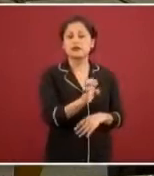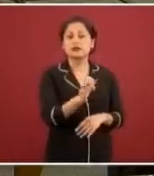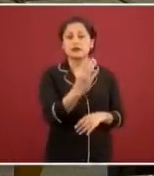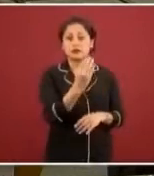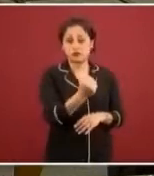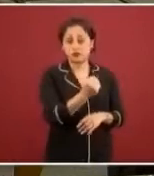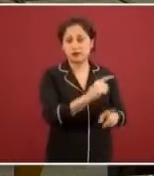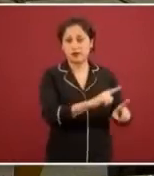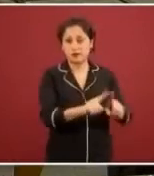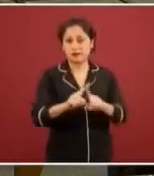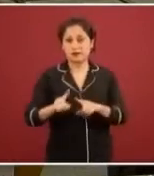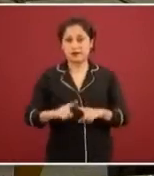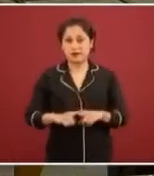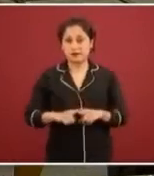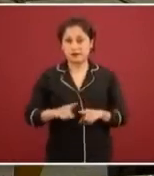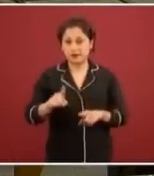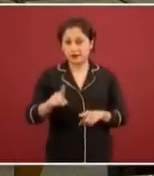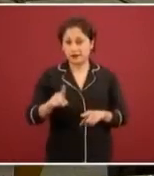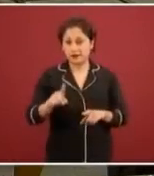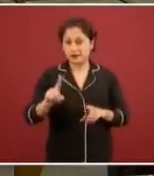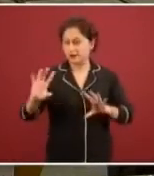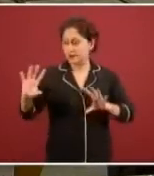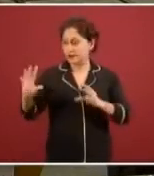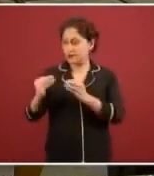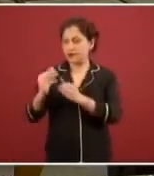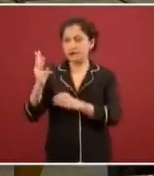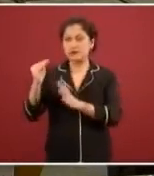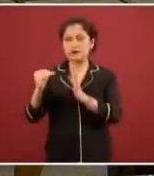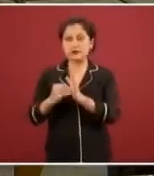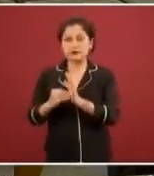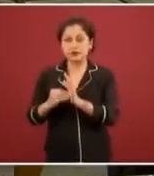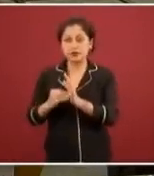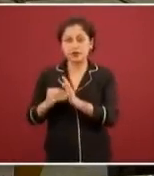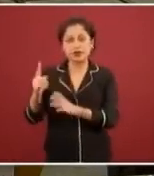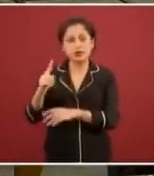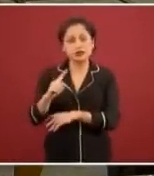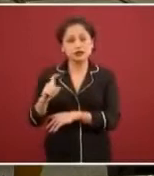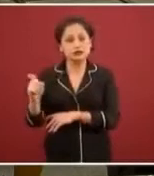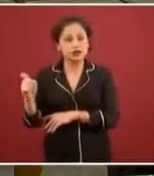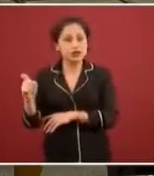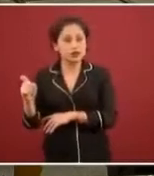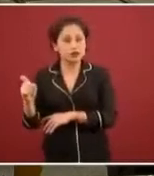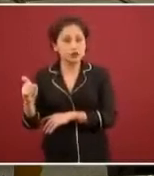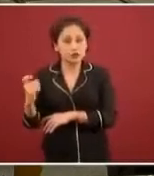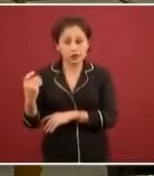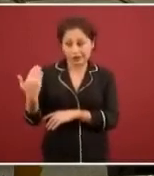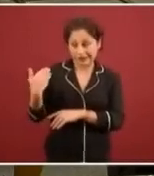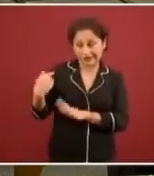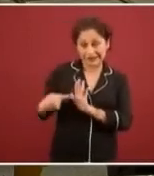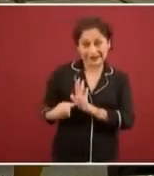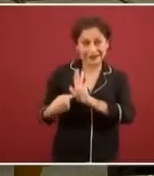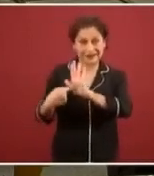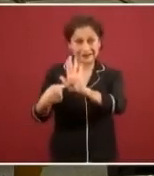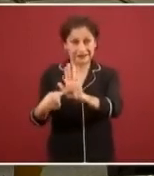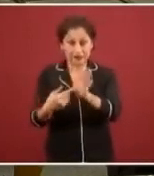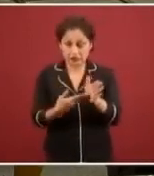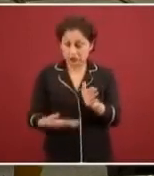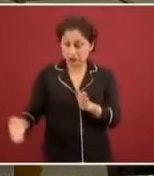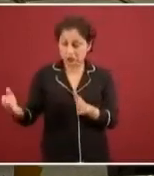De los tres mil, ¿cuántos? Ciento y Ciento y tantos que acabamos de informar.